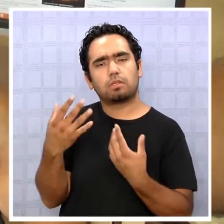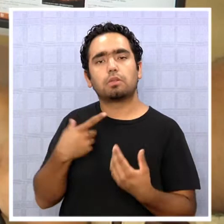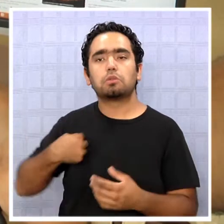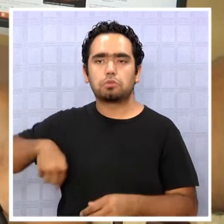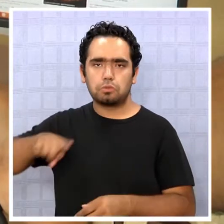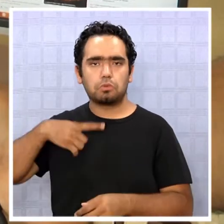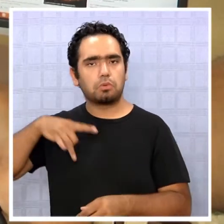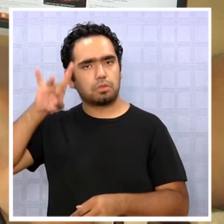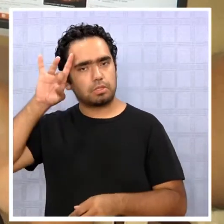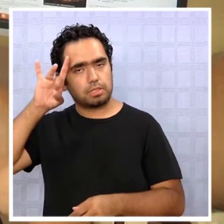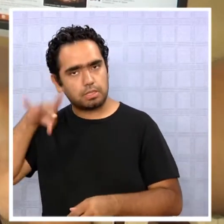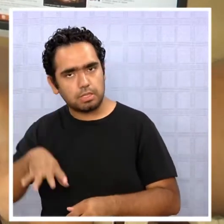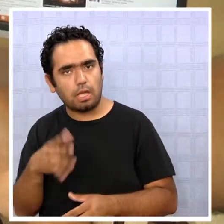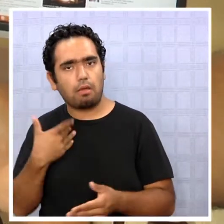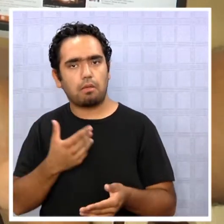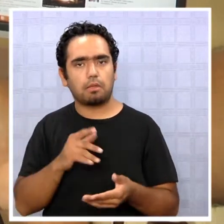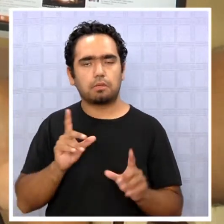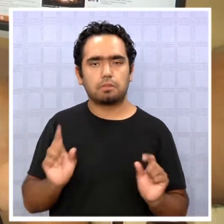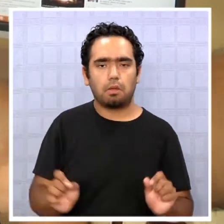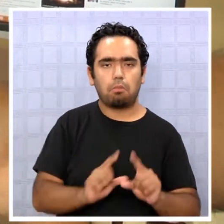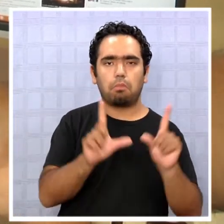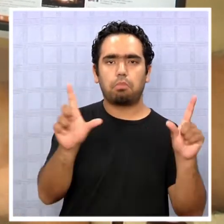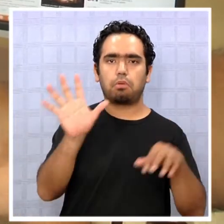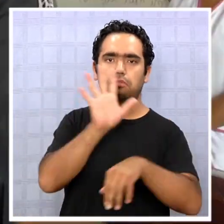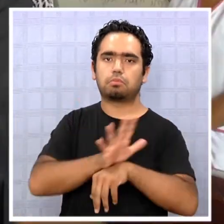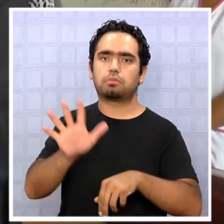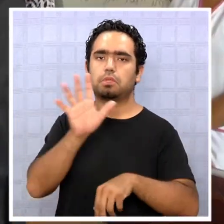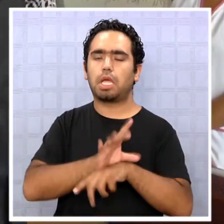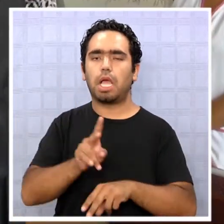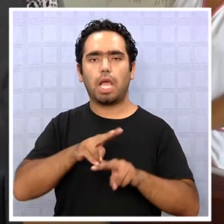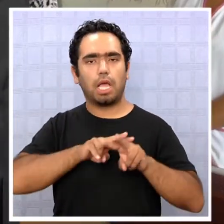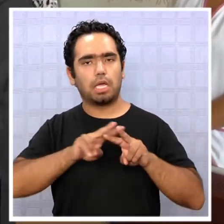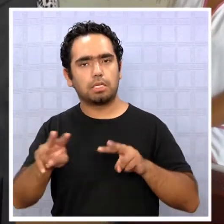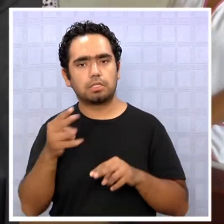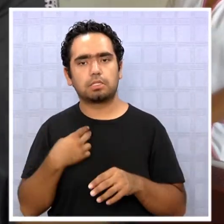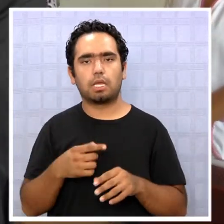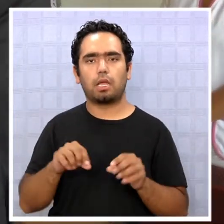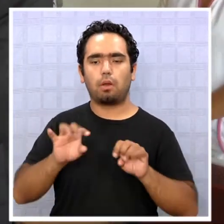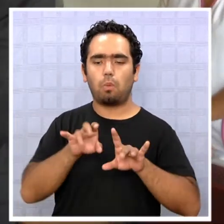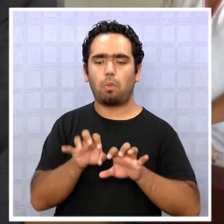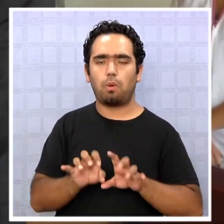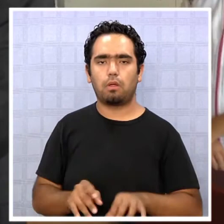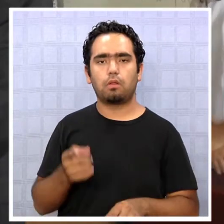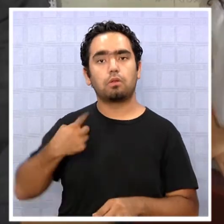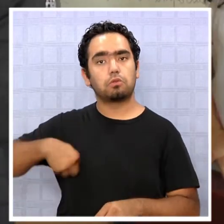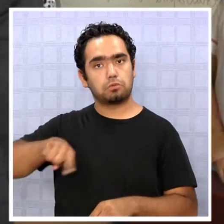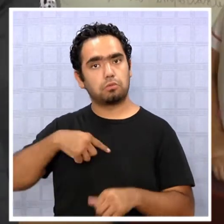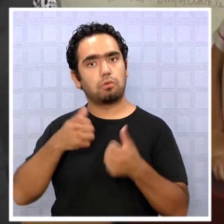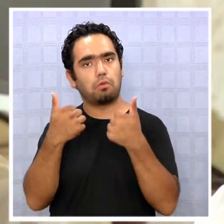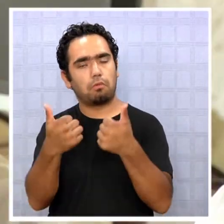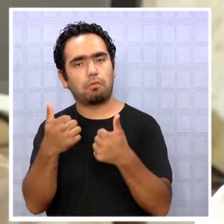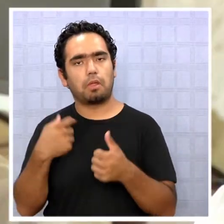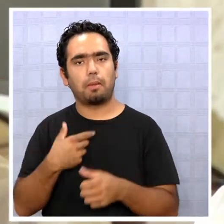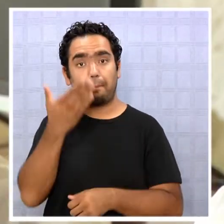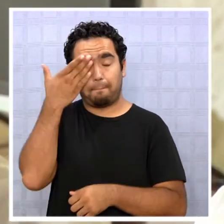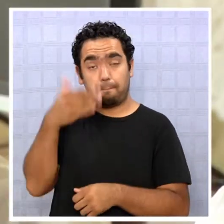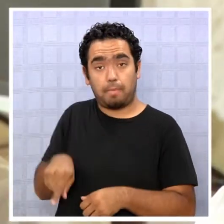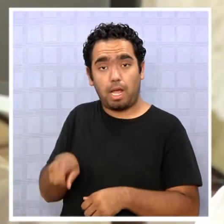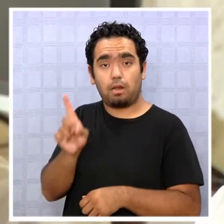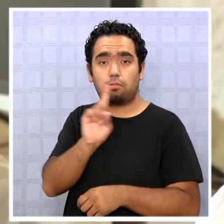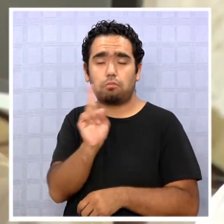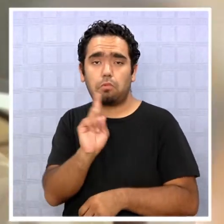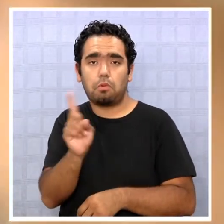decía el caballero. No sé, igual estábamos bien, no nos fue tan mal como quizás pensamos, pensamos que igual iba a ser más difícil.